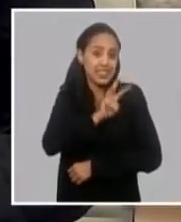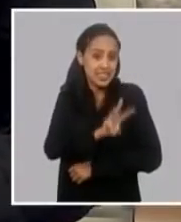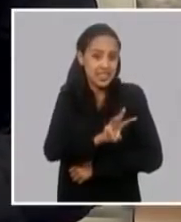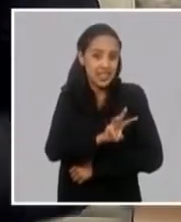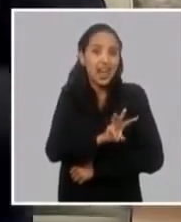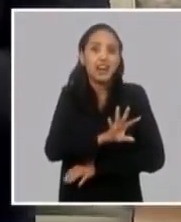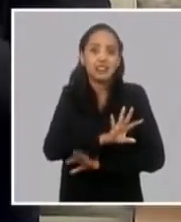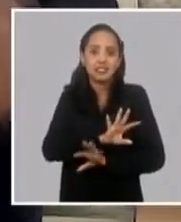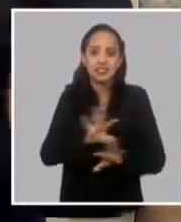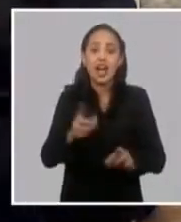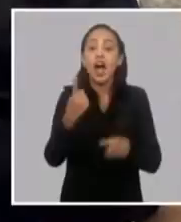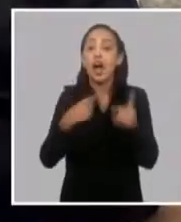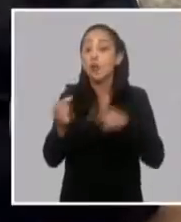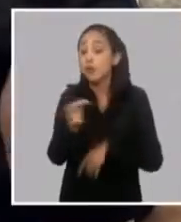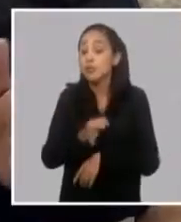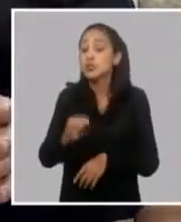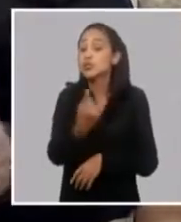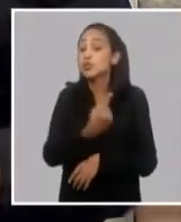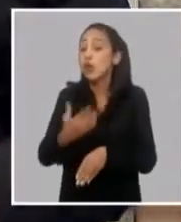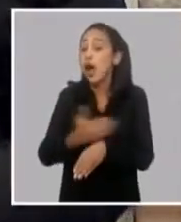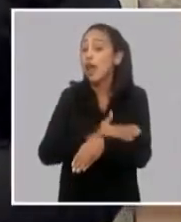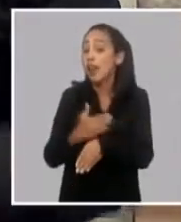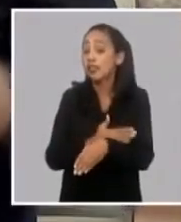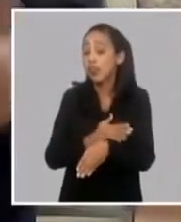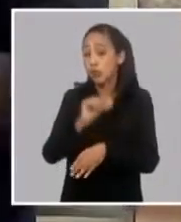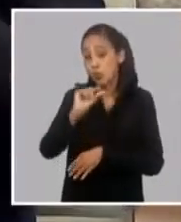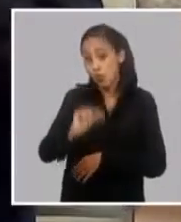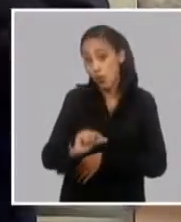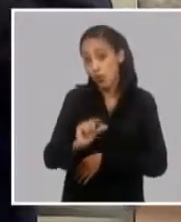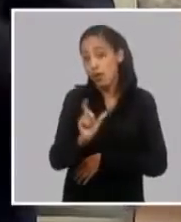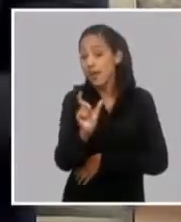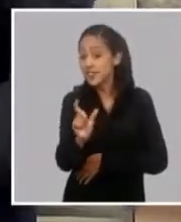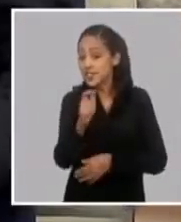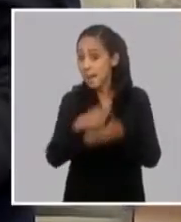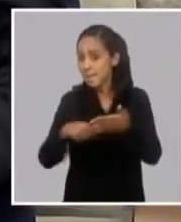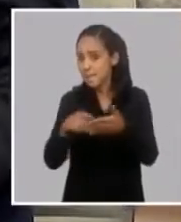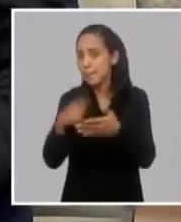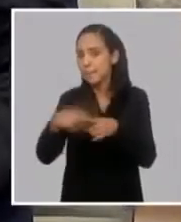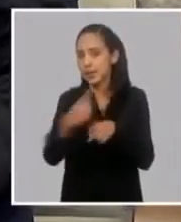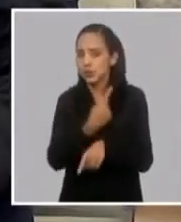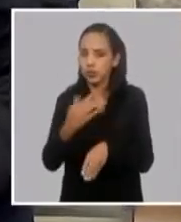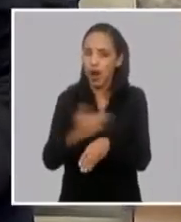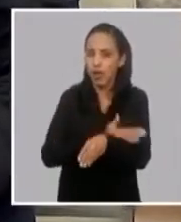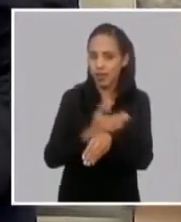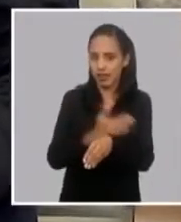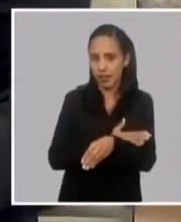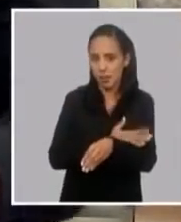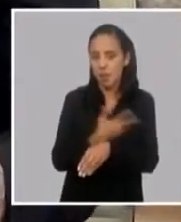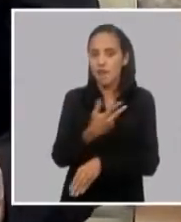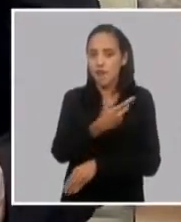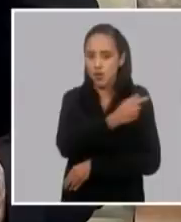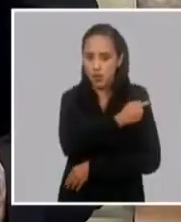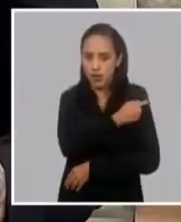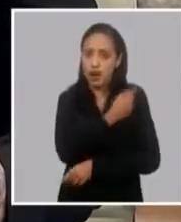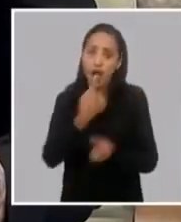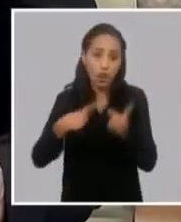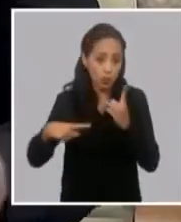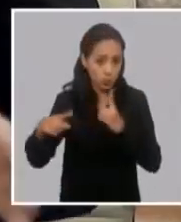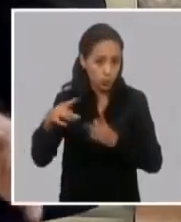que lo hemos podido adelantar un poco de la fecha que habíamos previsto iniciar. Ahora,